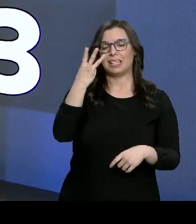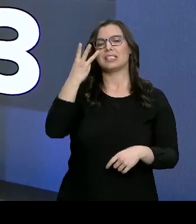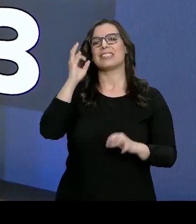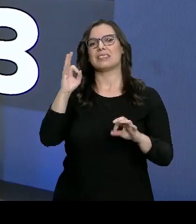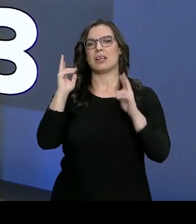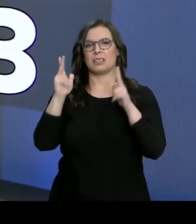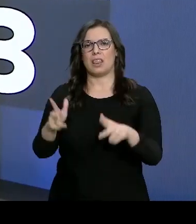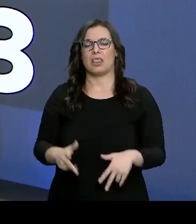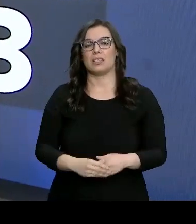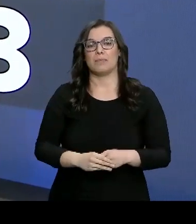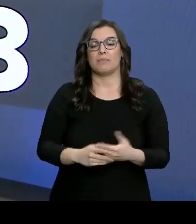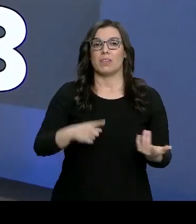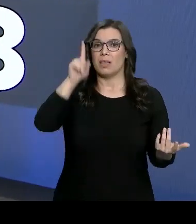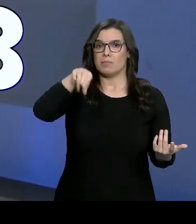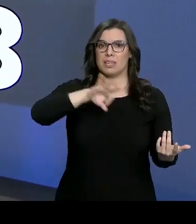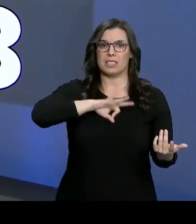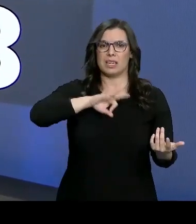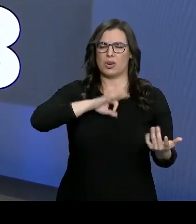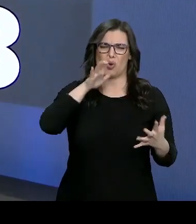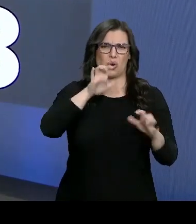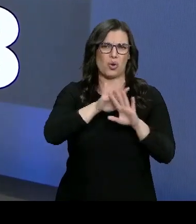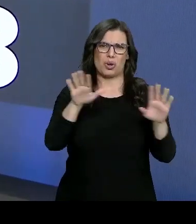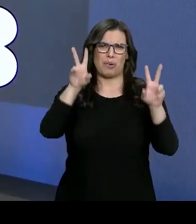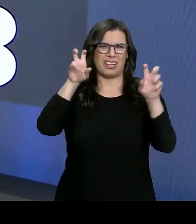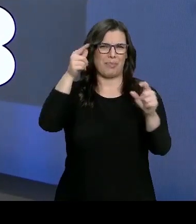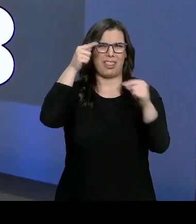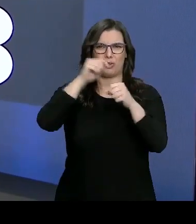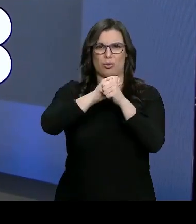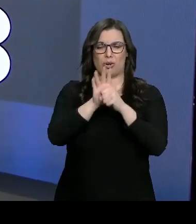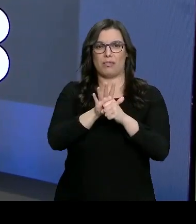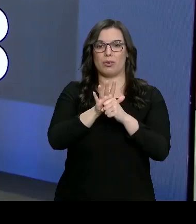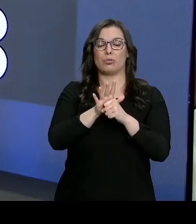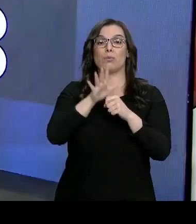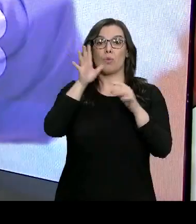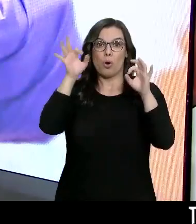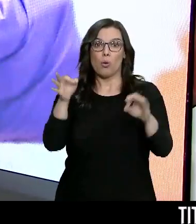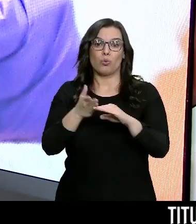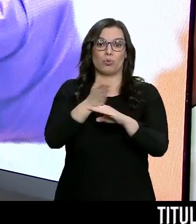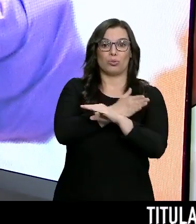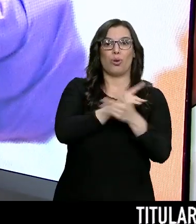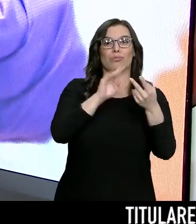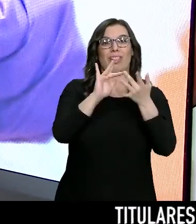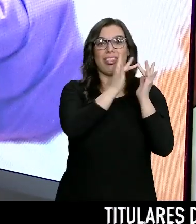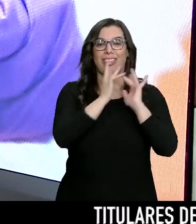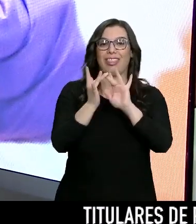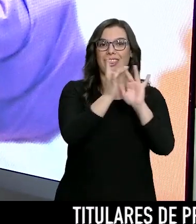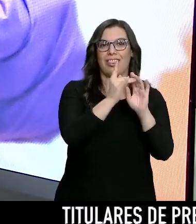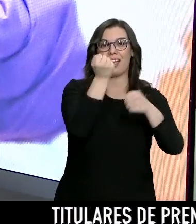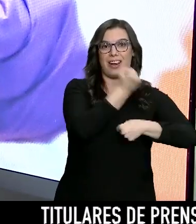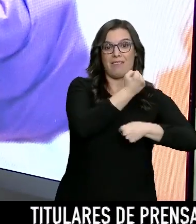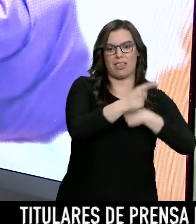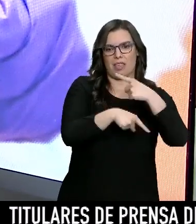residencias. Enero ha sido pésimo en cuanto a cifras consecuencia, precisamente, de esos encuentros tras las Navidades.